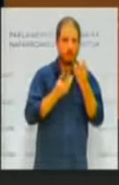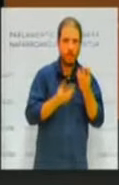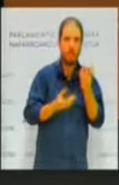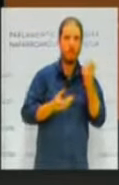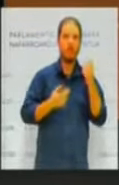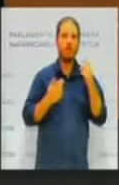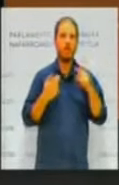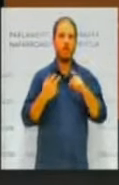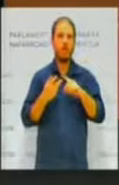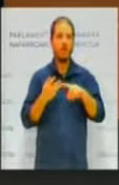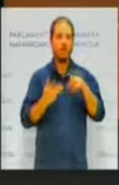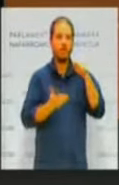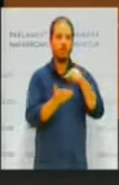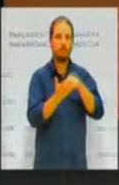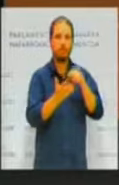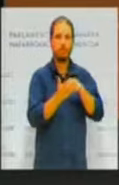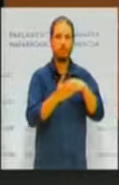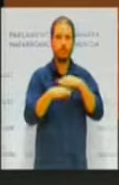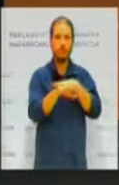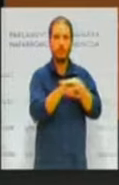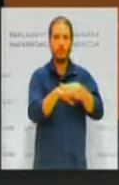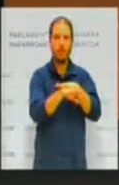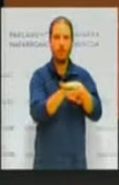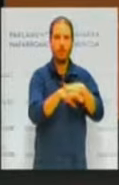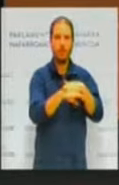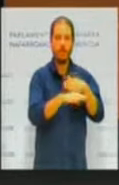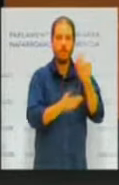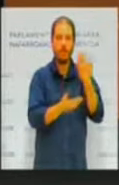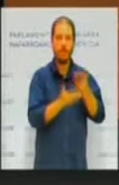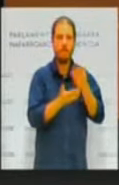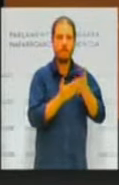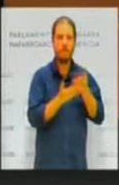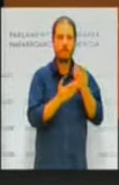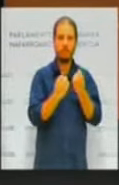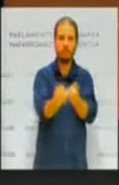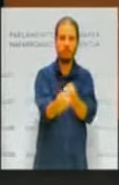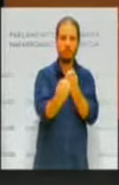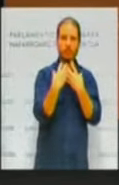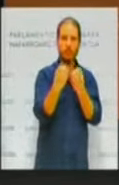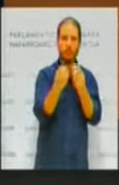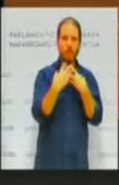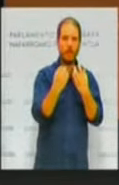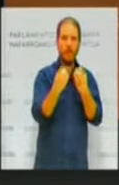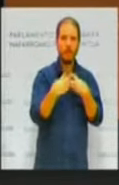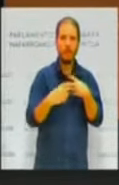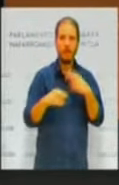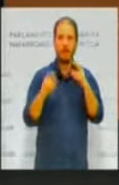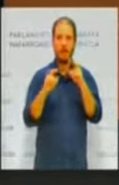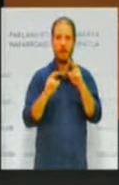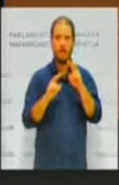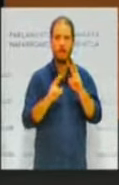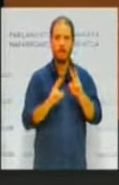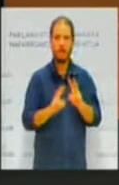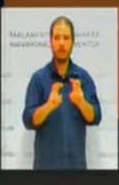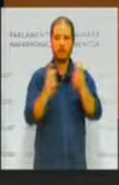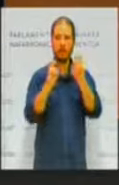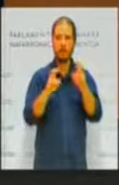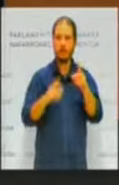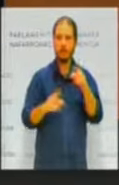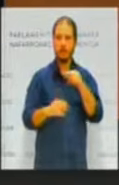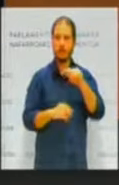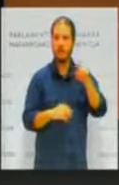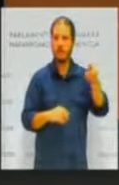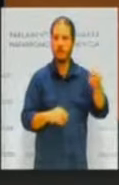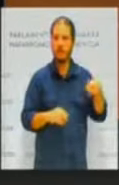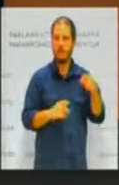materia de exigir a las administraciones públicas el conocimiento de aquello por lo que de otra parte son ellos los